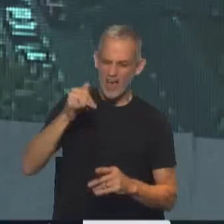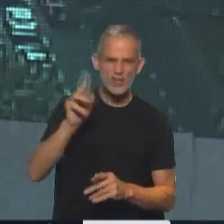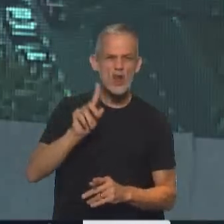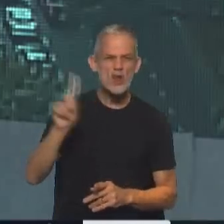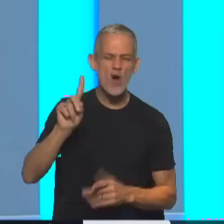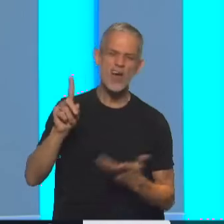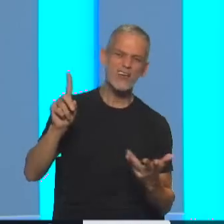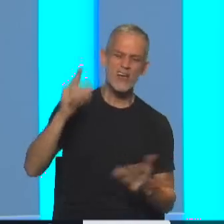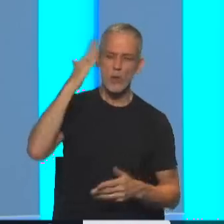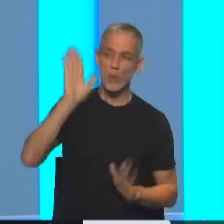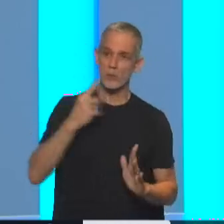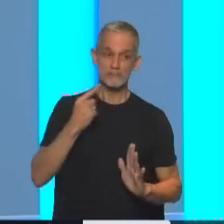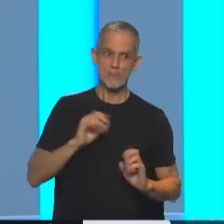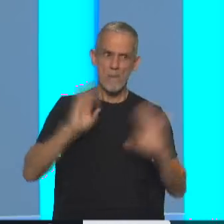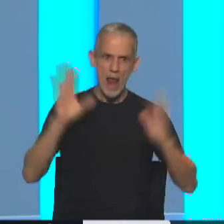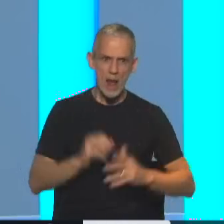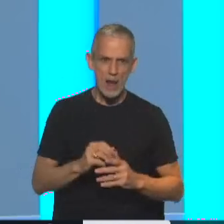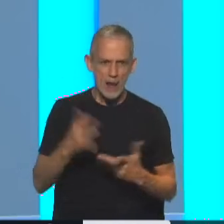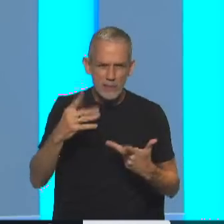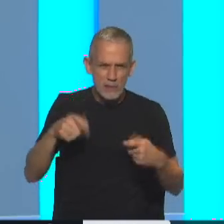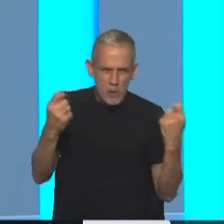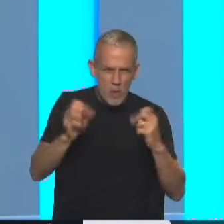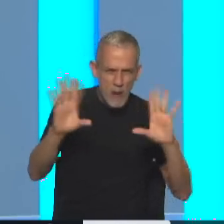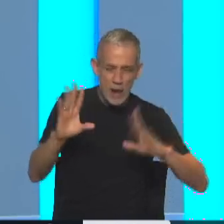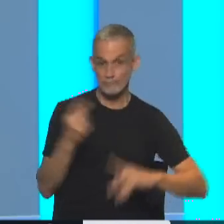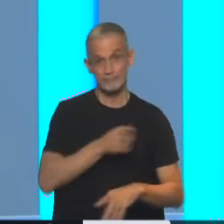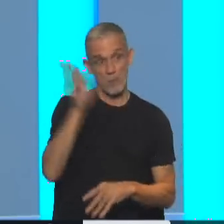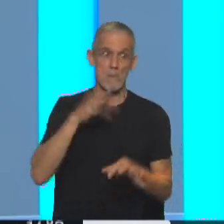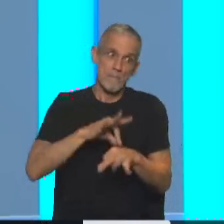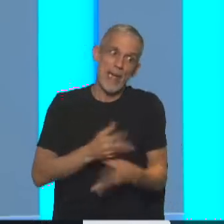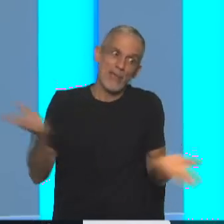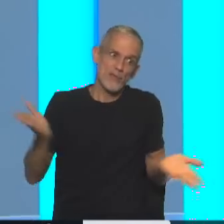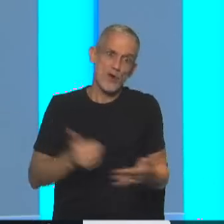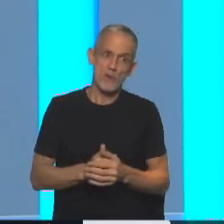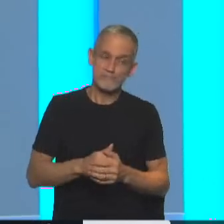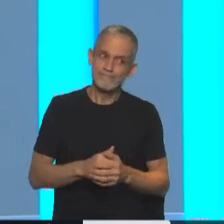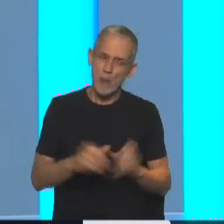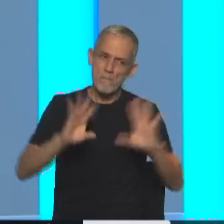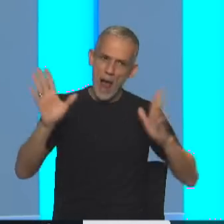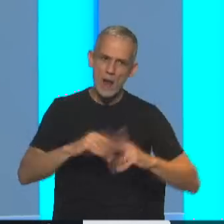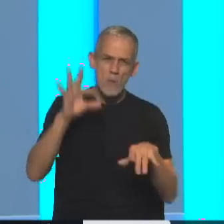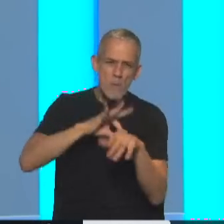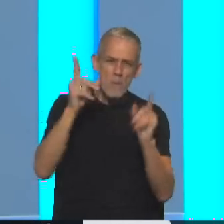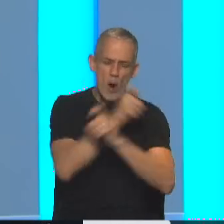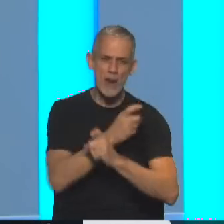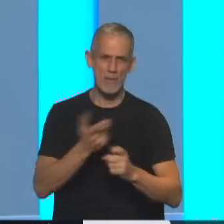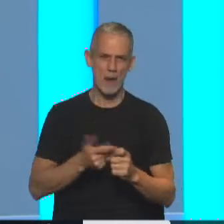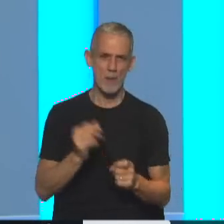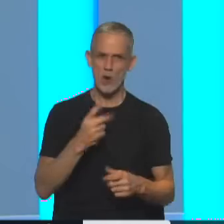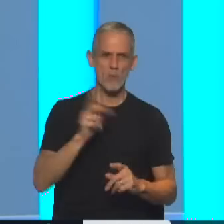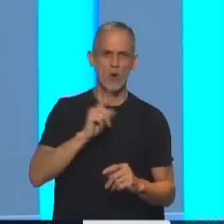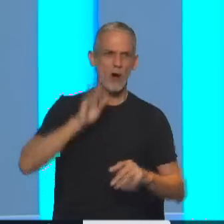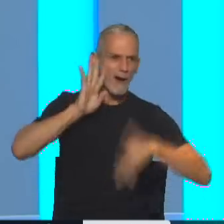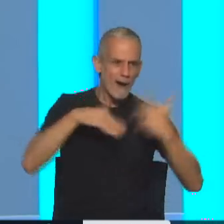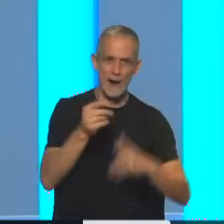mal. Claro, que estás roto, tenés que ir al médico porque algo te está pasando, tenés una patología de base, hay